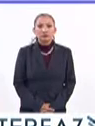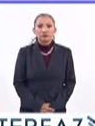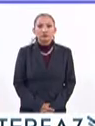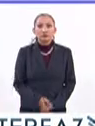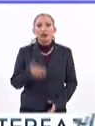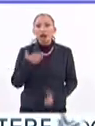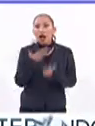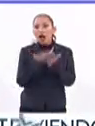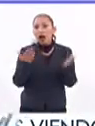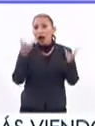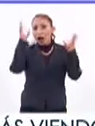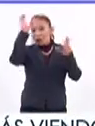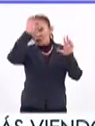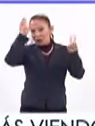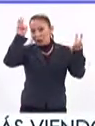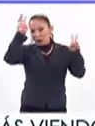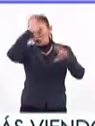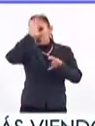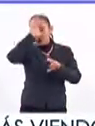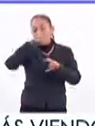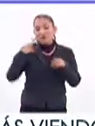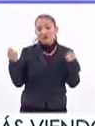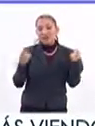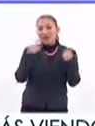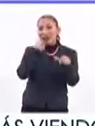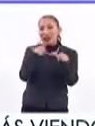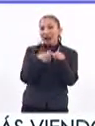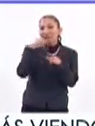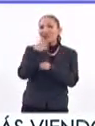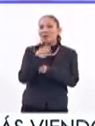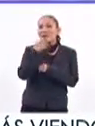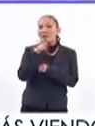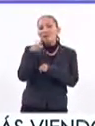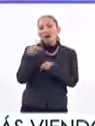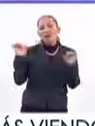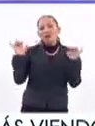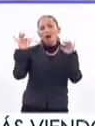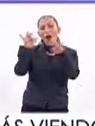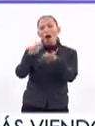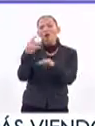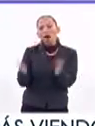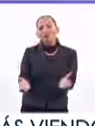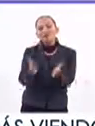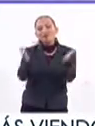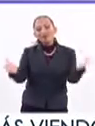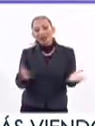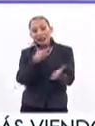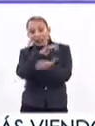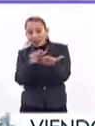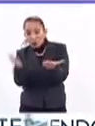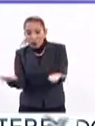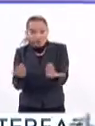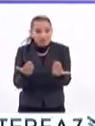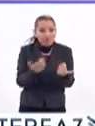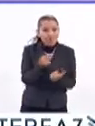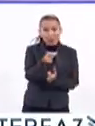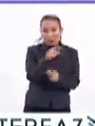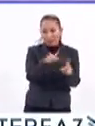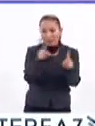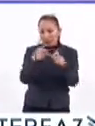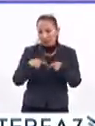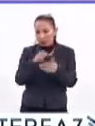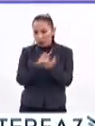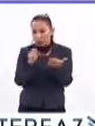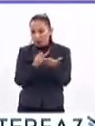Vamos a la parte cultural de Interfaz, porque el Festival de las Letras de Tepic fue un gran encuentro para promover el fomento a la lectura. Varios